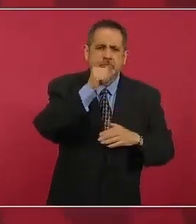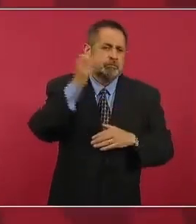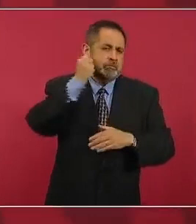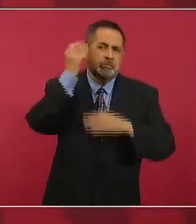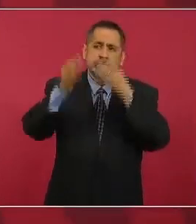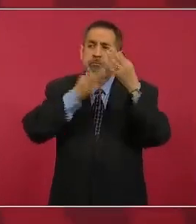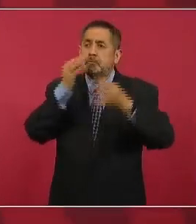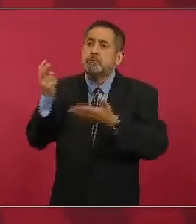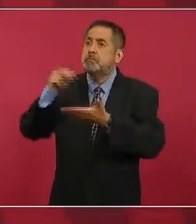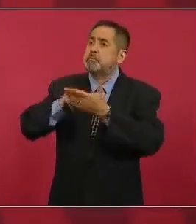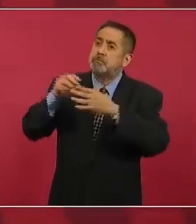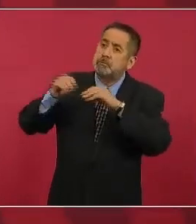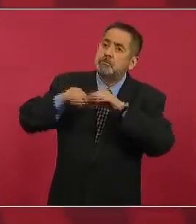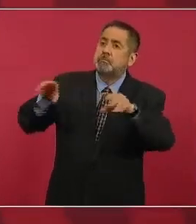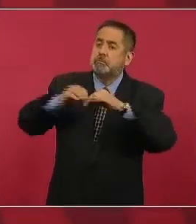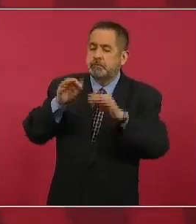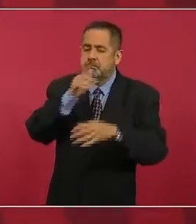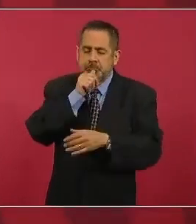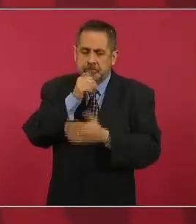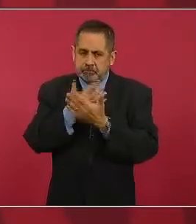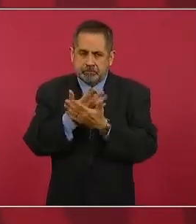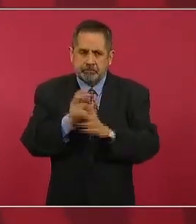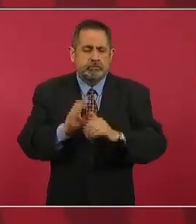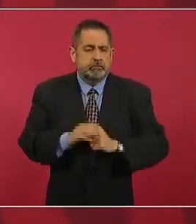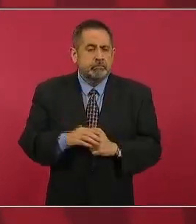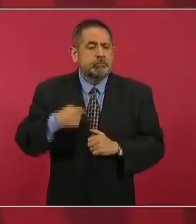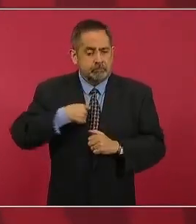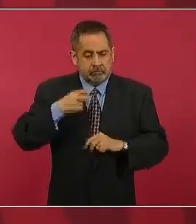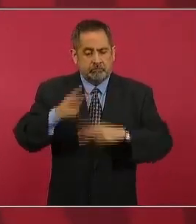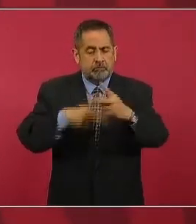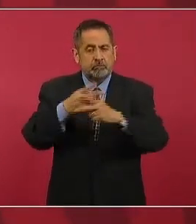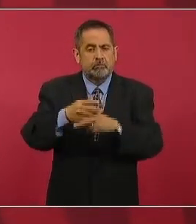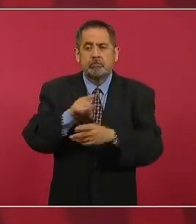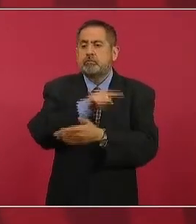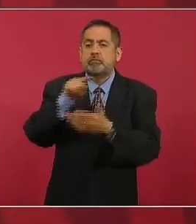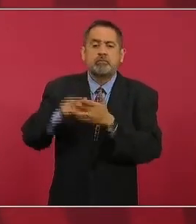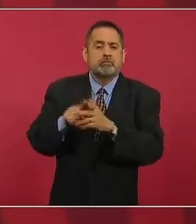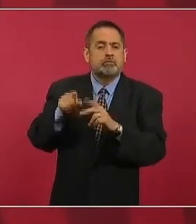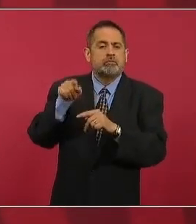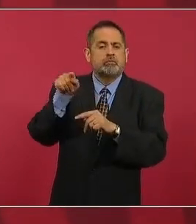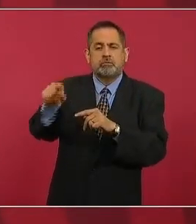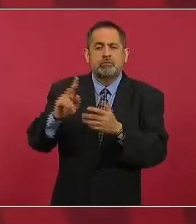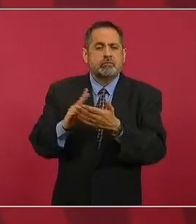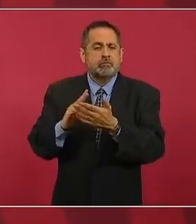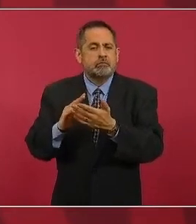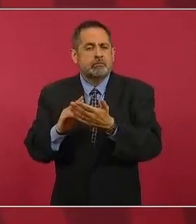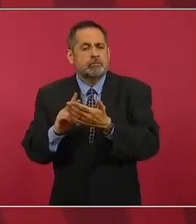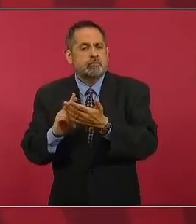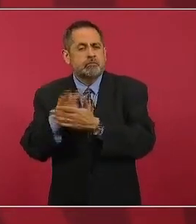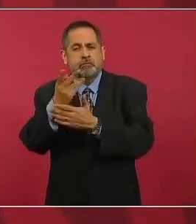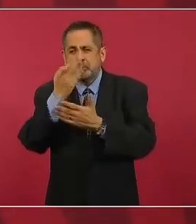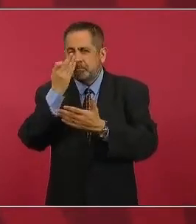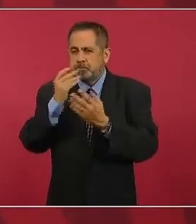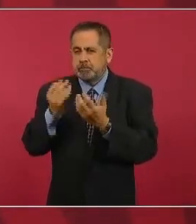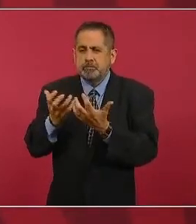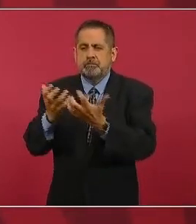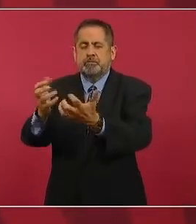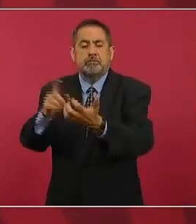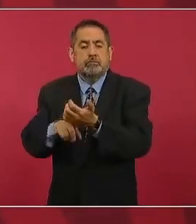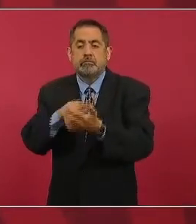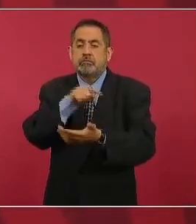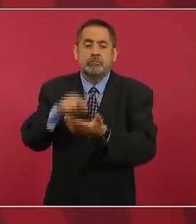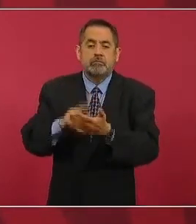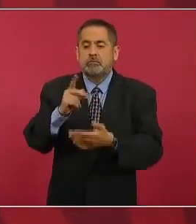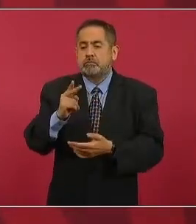públicos pero si voy a ir a un vivero voy al puerto Chiapas